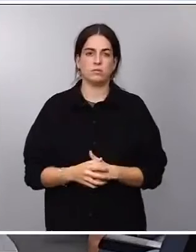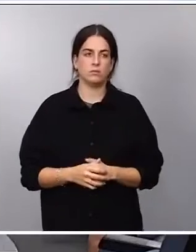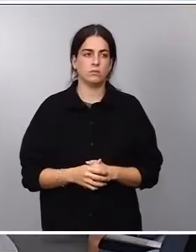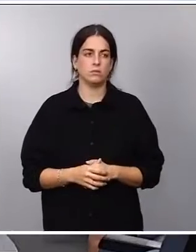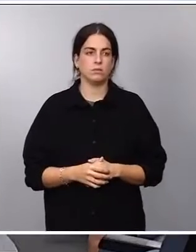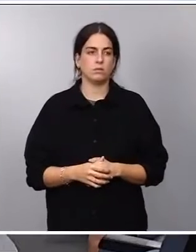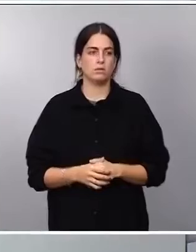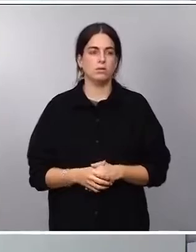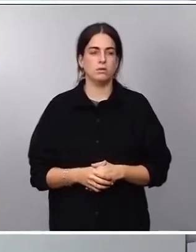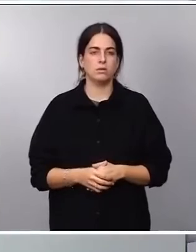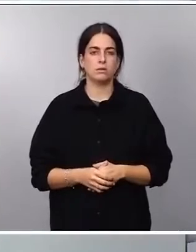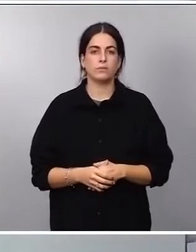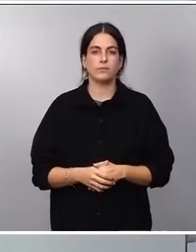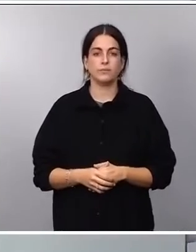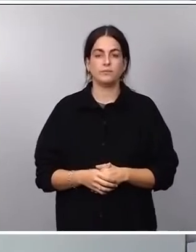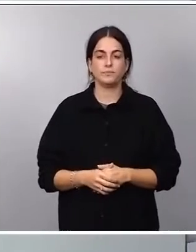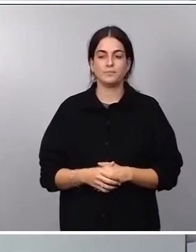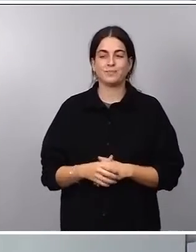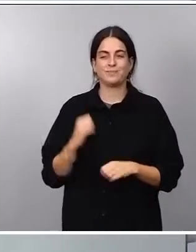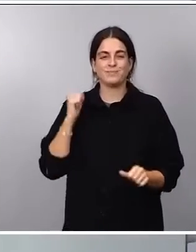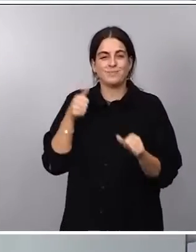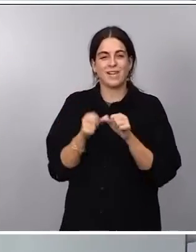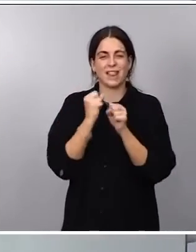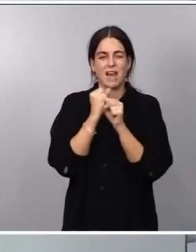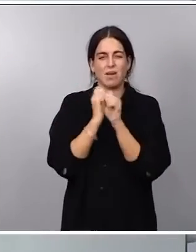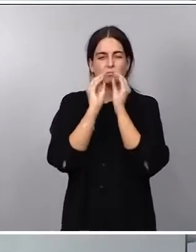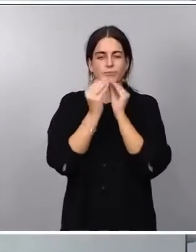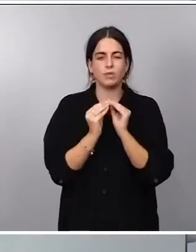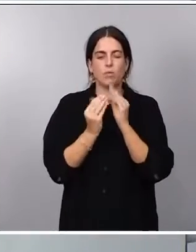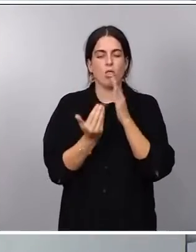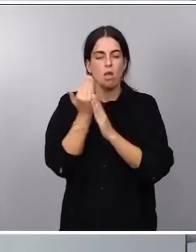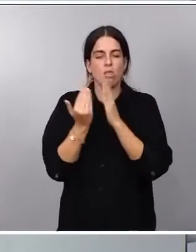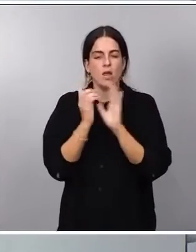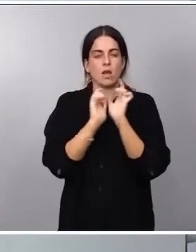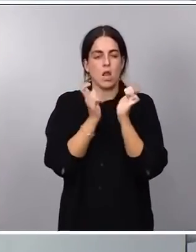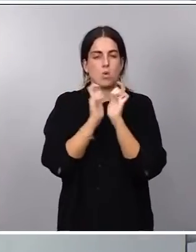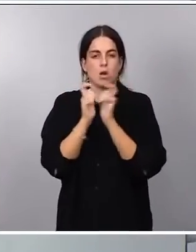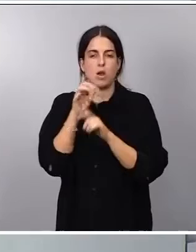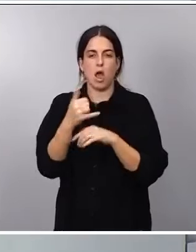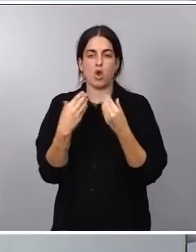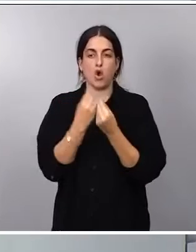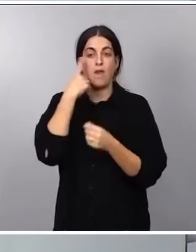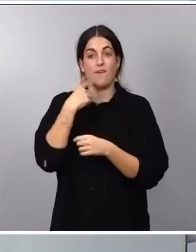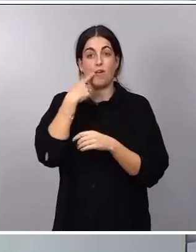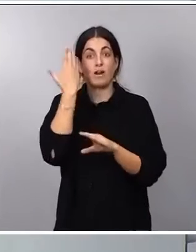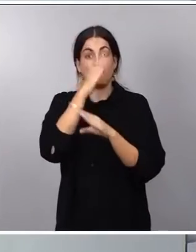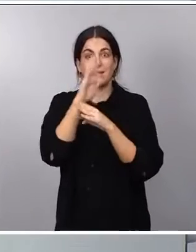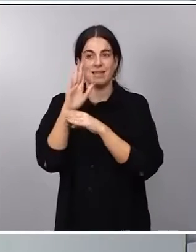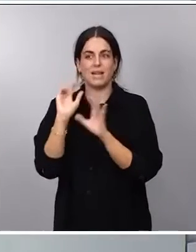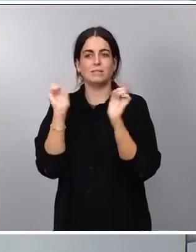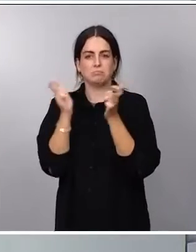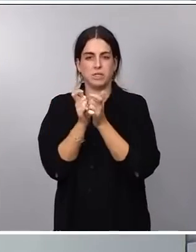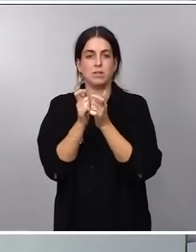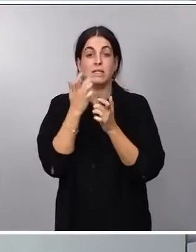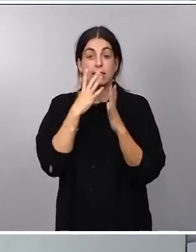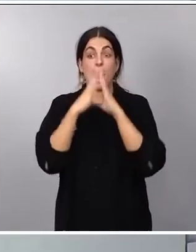Bueno, estamos trabajando muy intensamente con reuniones diarias con los representantes de la banca y yo espero que cuanto antes lleguemos a un acuerdo. De